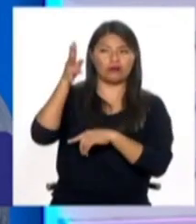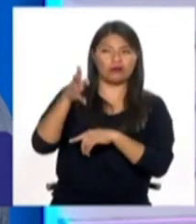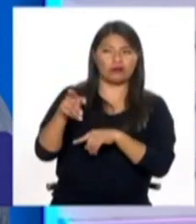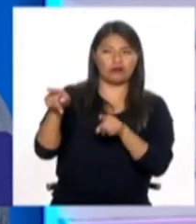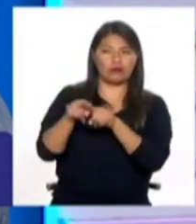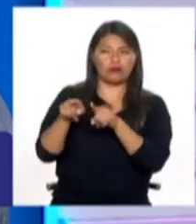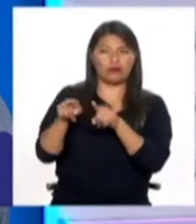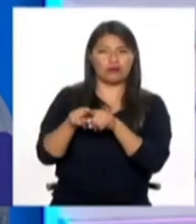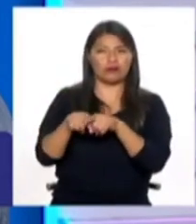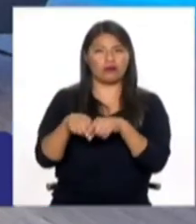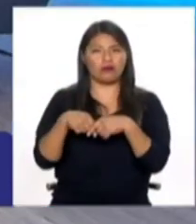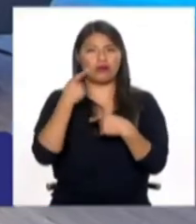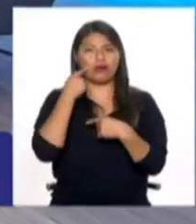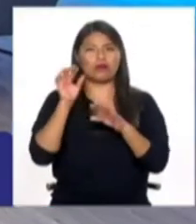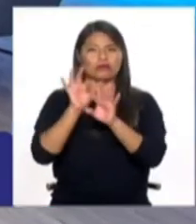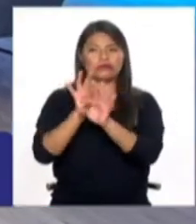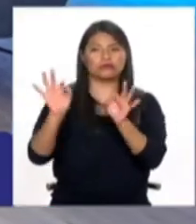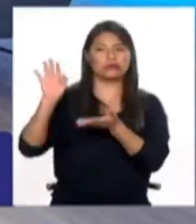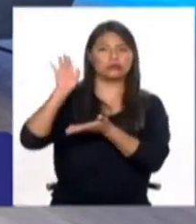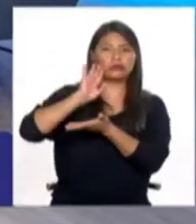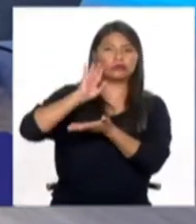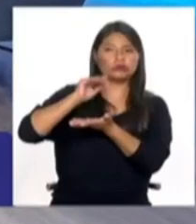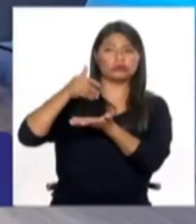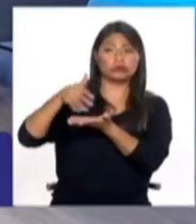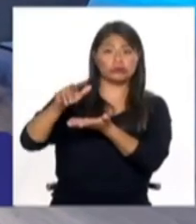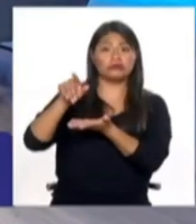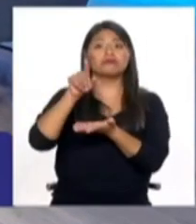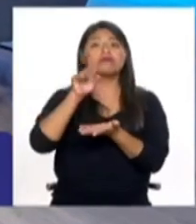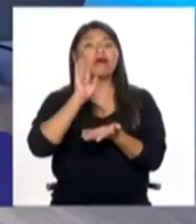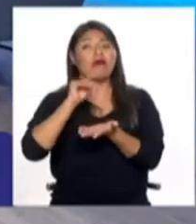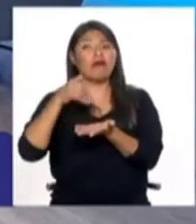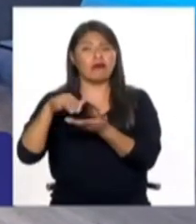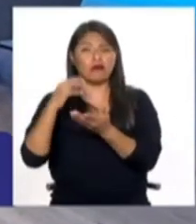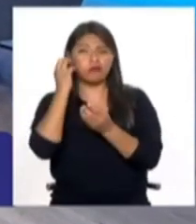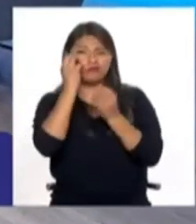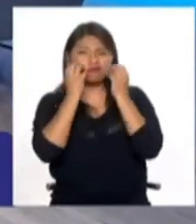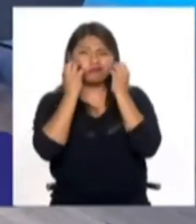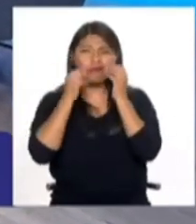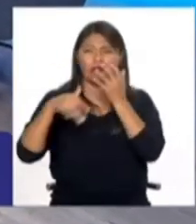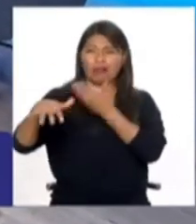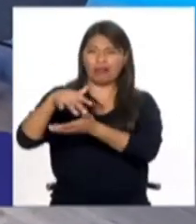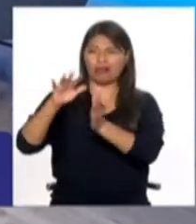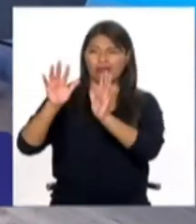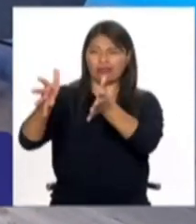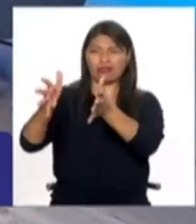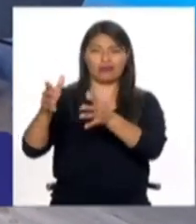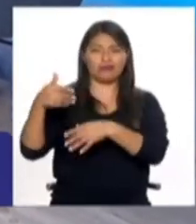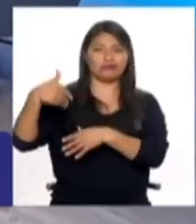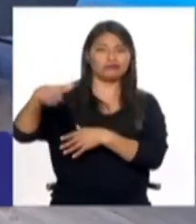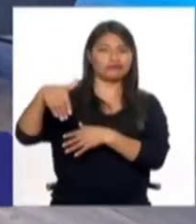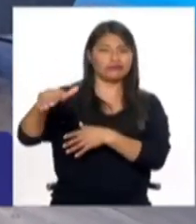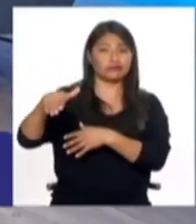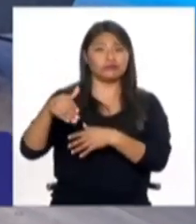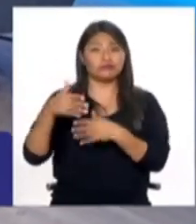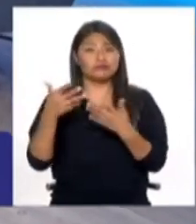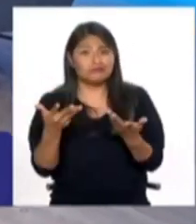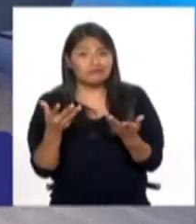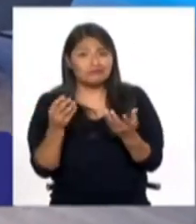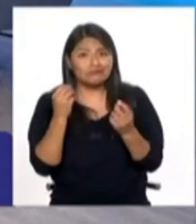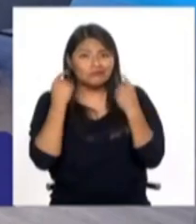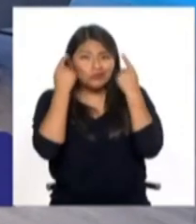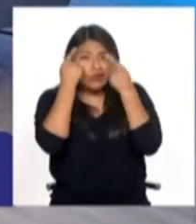vinculadas a poca limpieza o desorden. A poca limpieza, a desorden. Imagínate, que también tiene que ver justamente con una